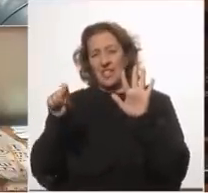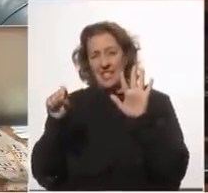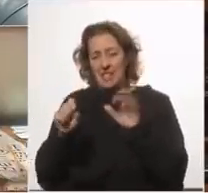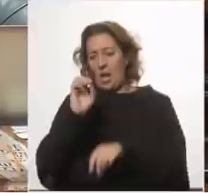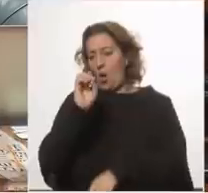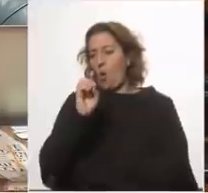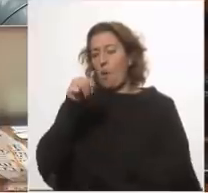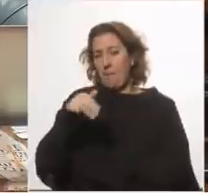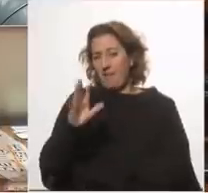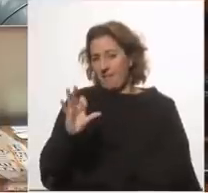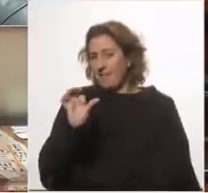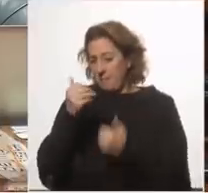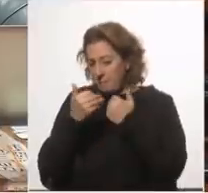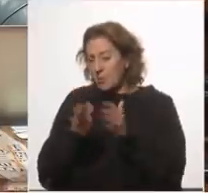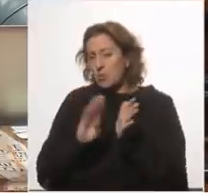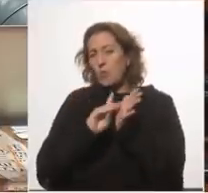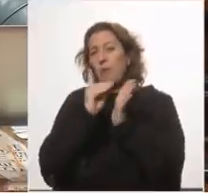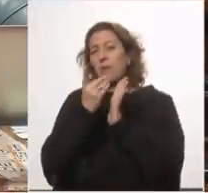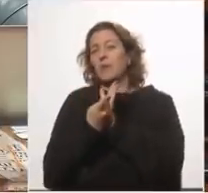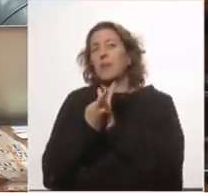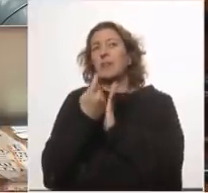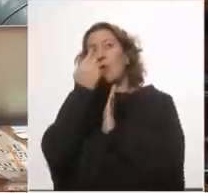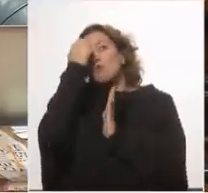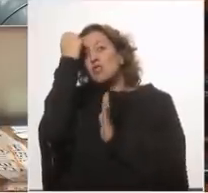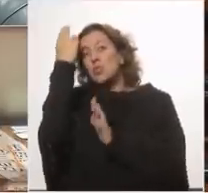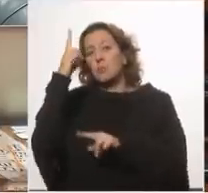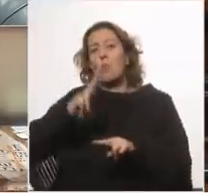OMS a definir el concepto de muerte evitable